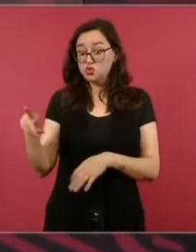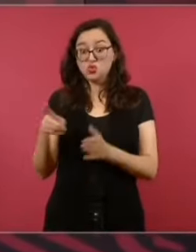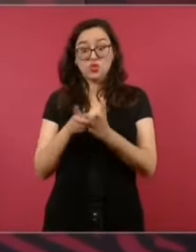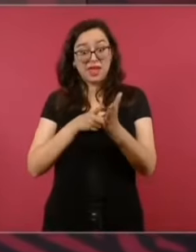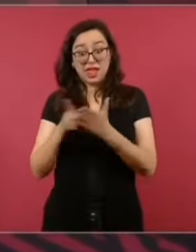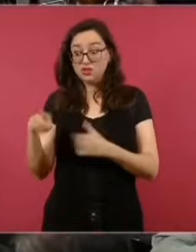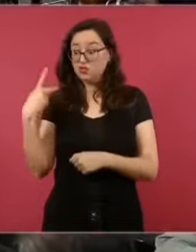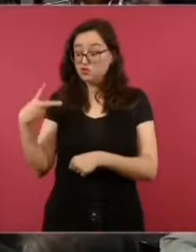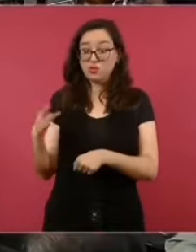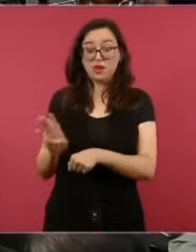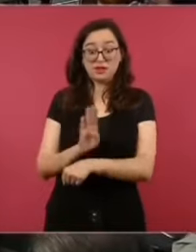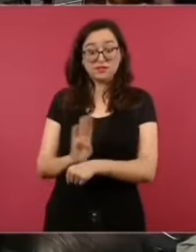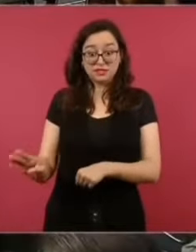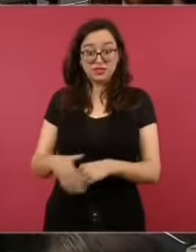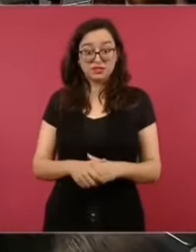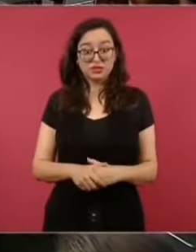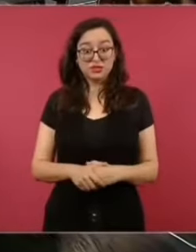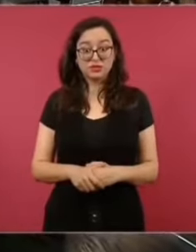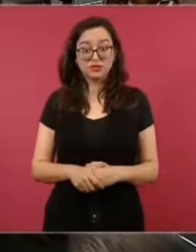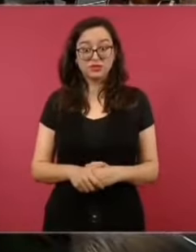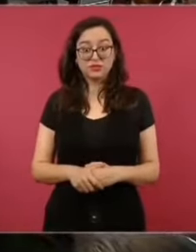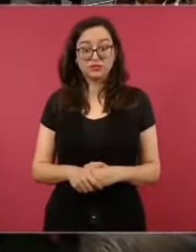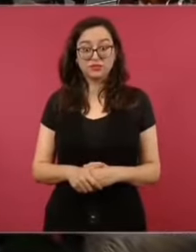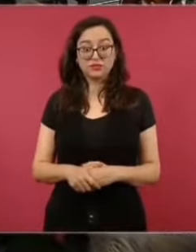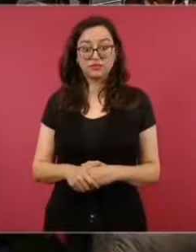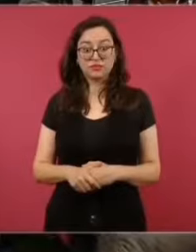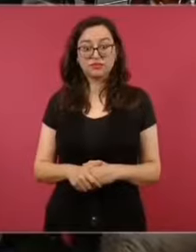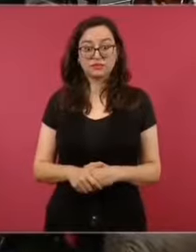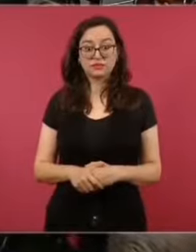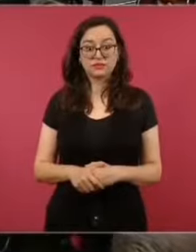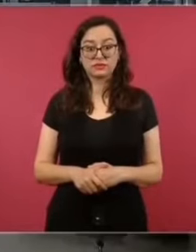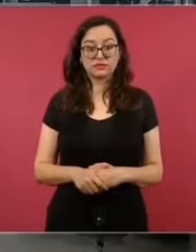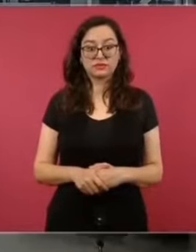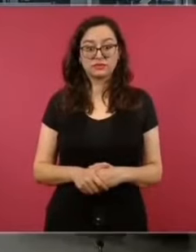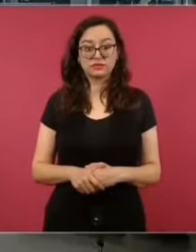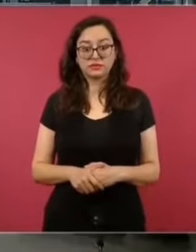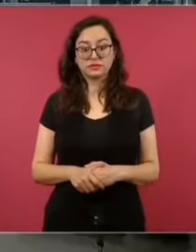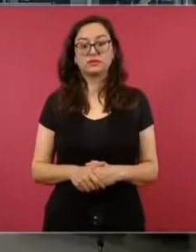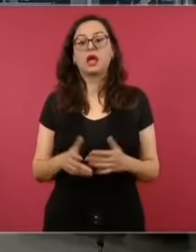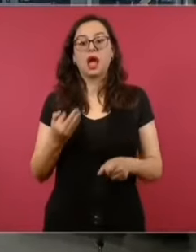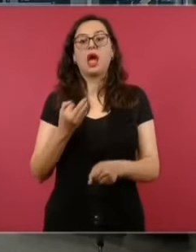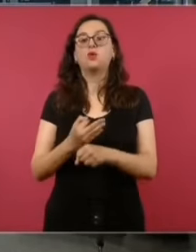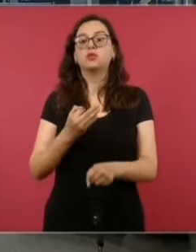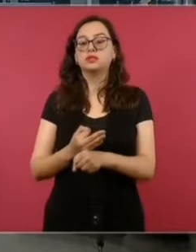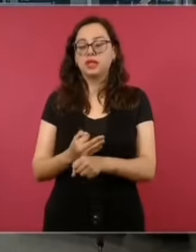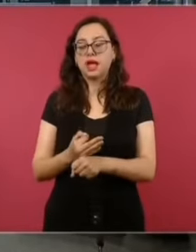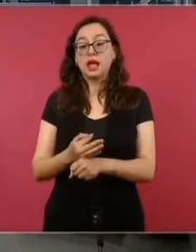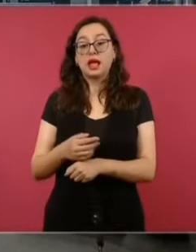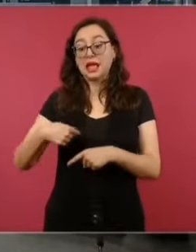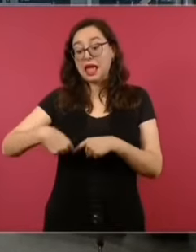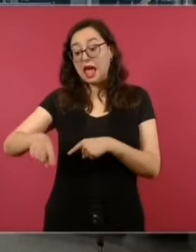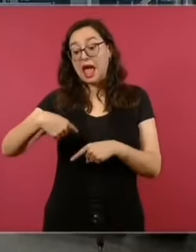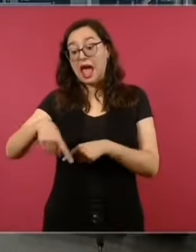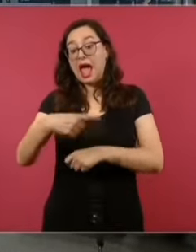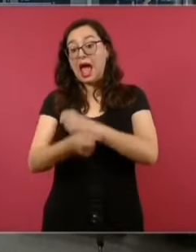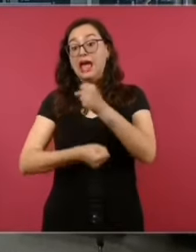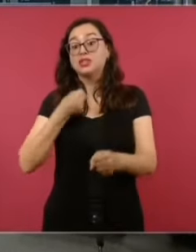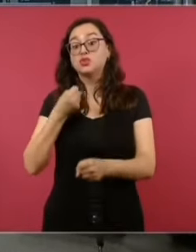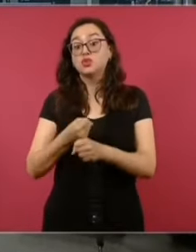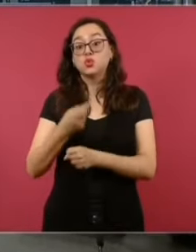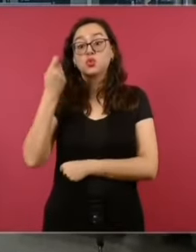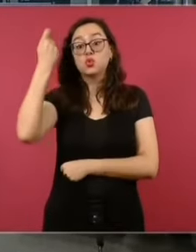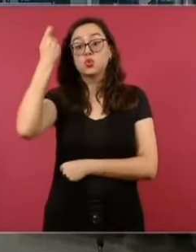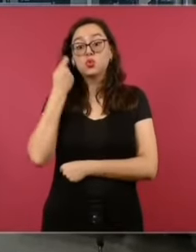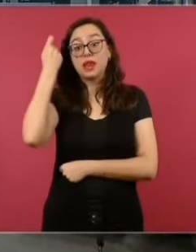empiezan muy pocos, empiezan muy pocos, porque